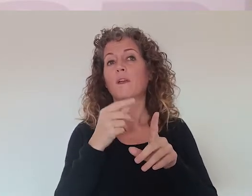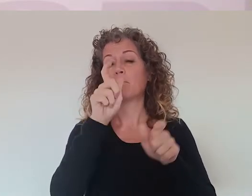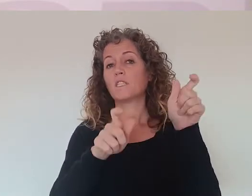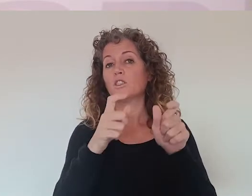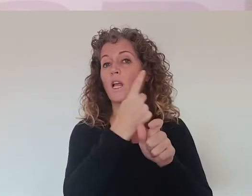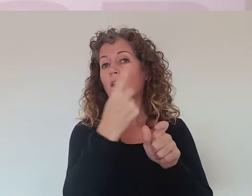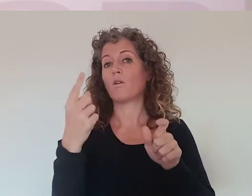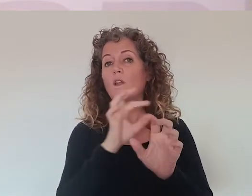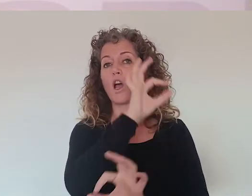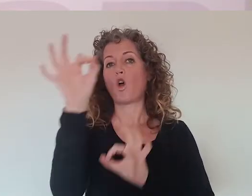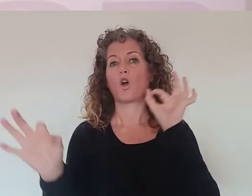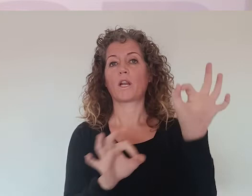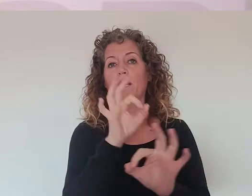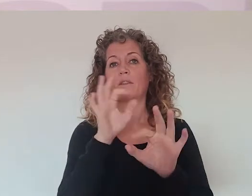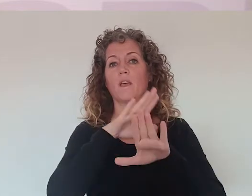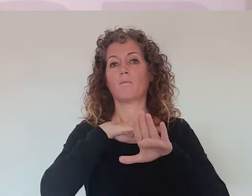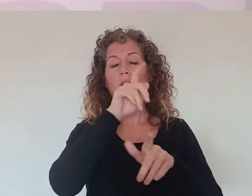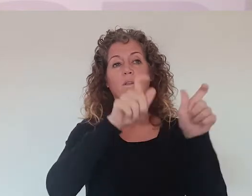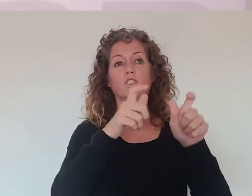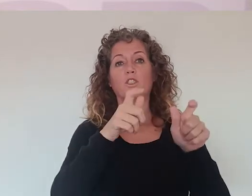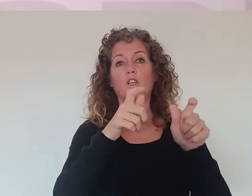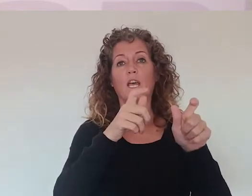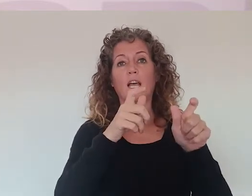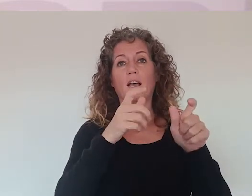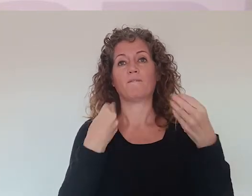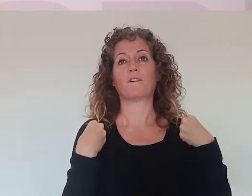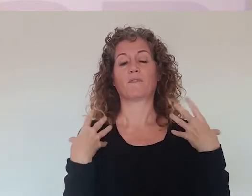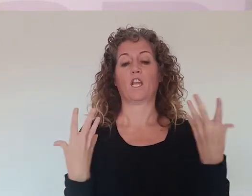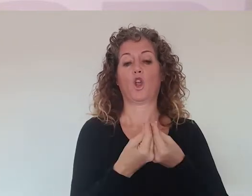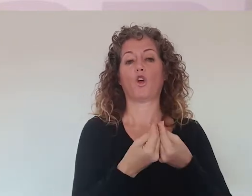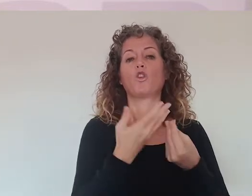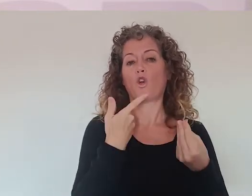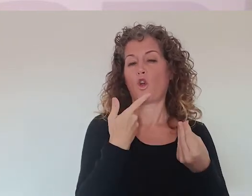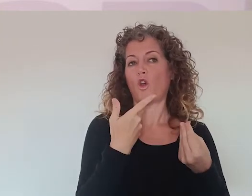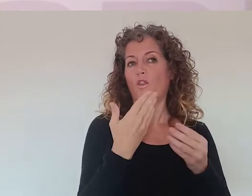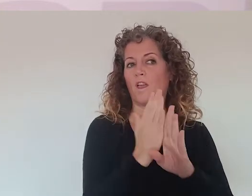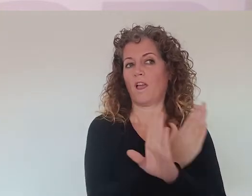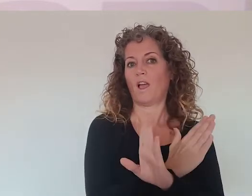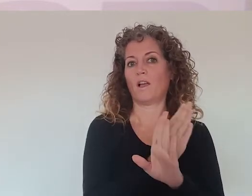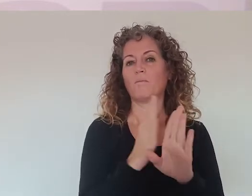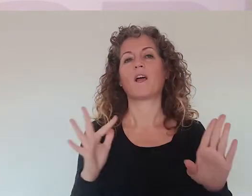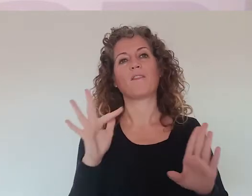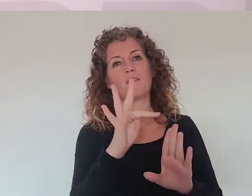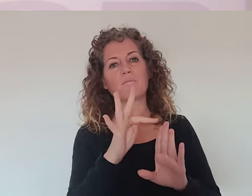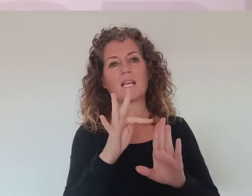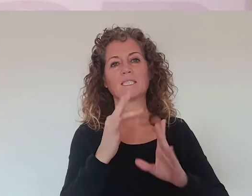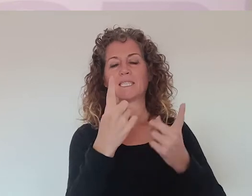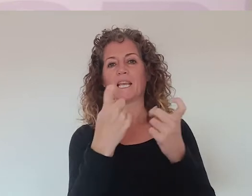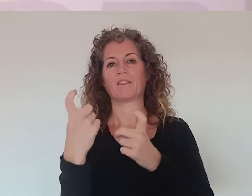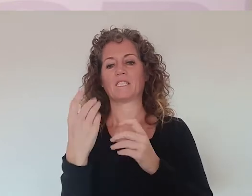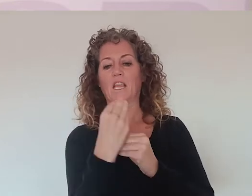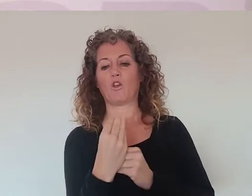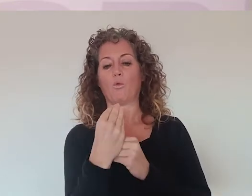que las personas nos podemos organizar para vivir en un entorno de personas conocidas o menos conocidas, pero de una manera